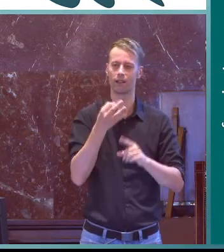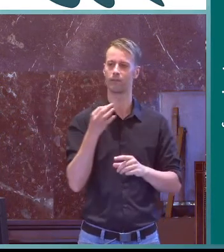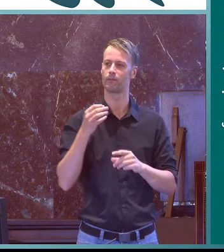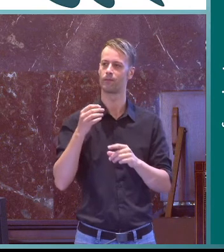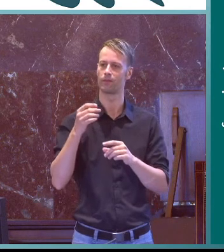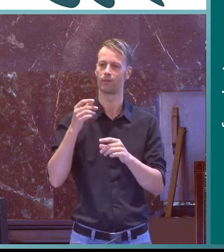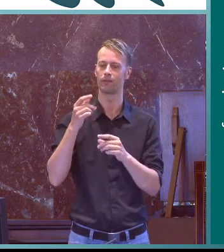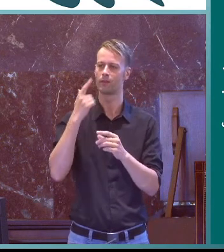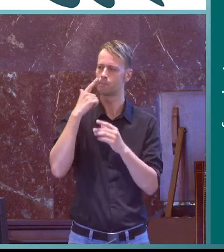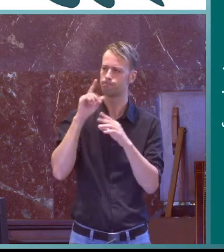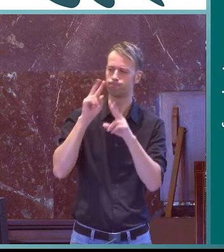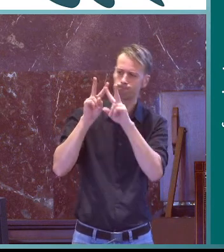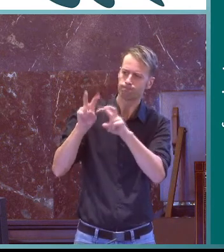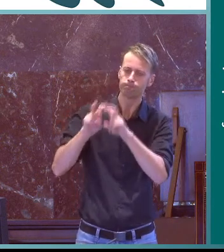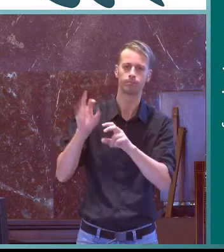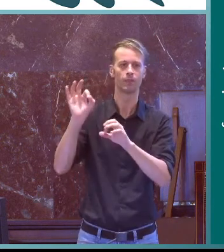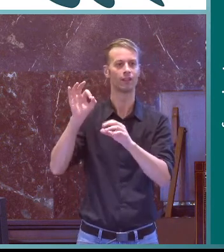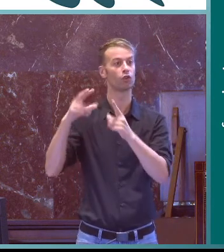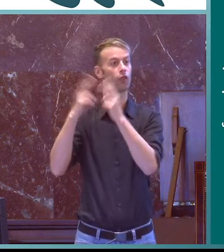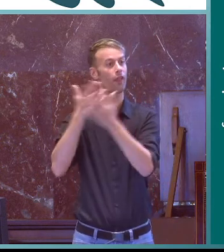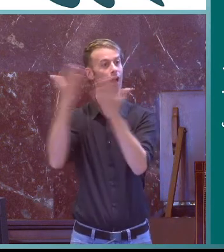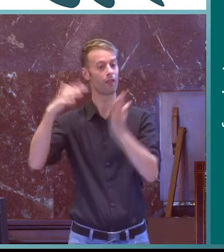la sociolingüística la sociolingüística